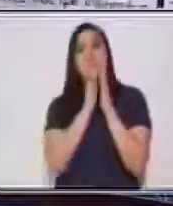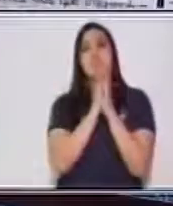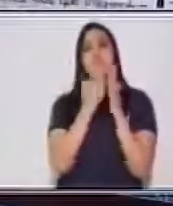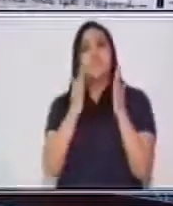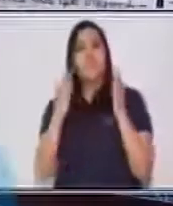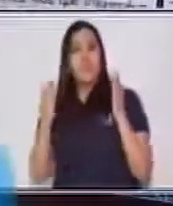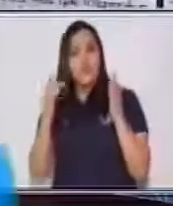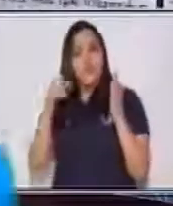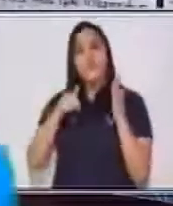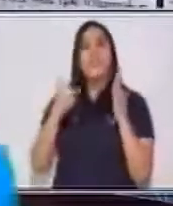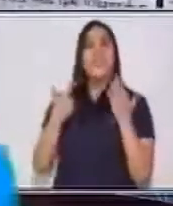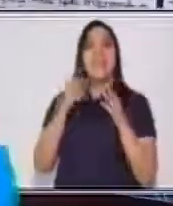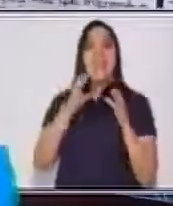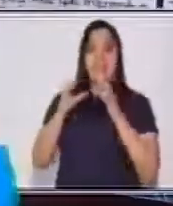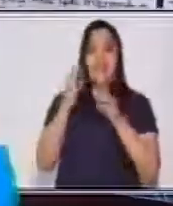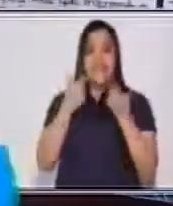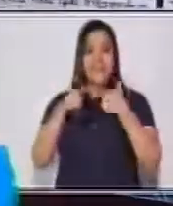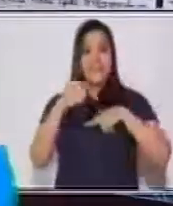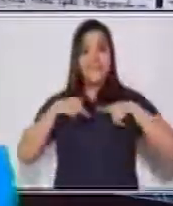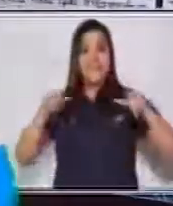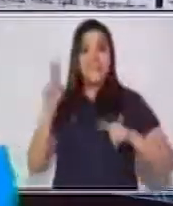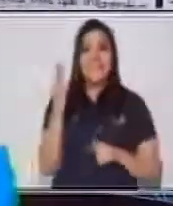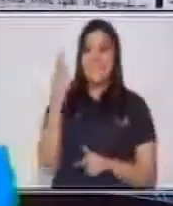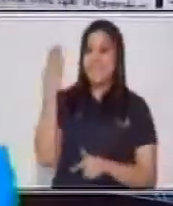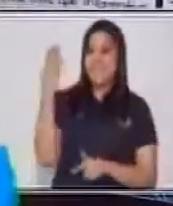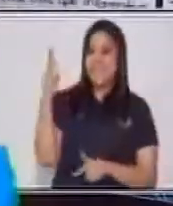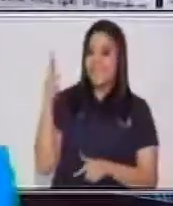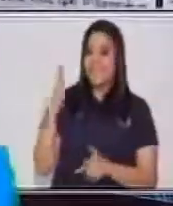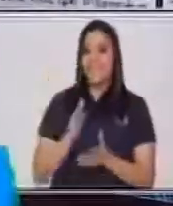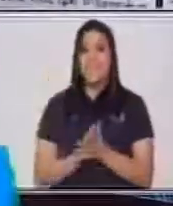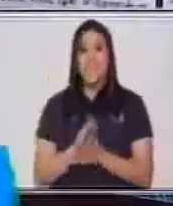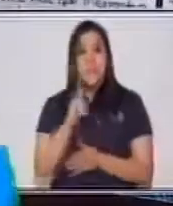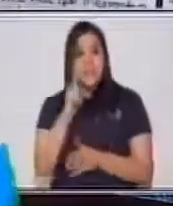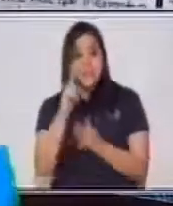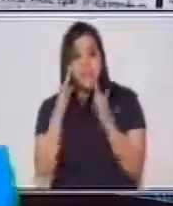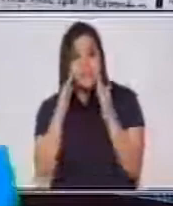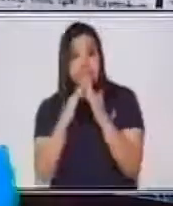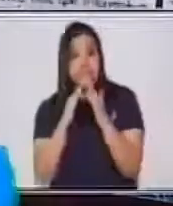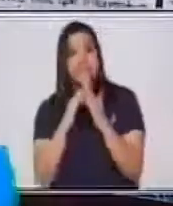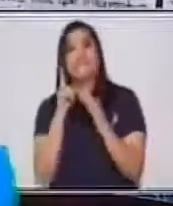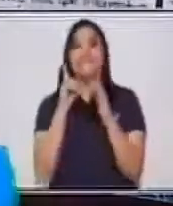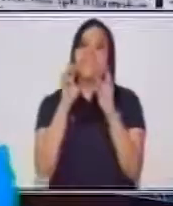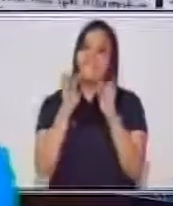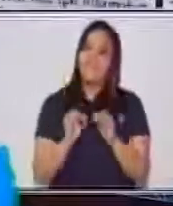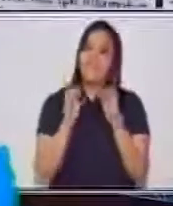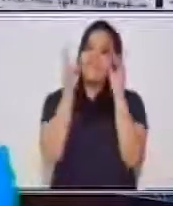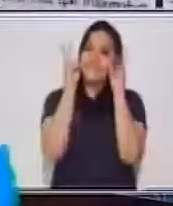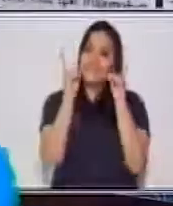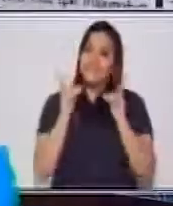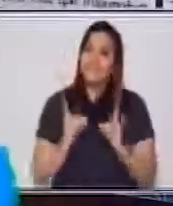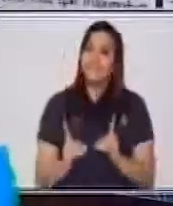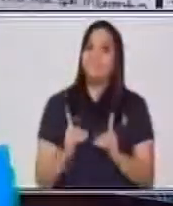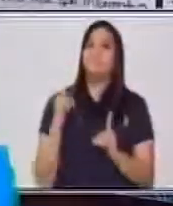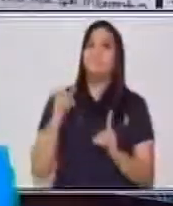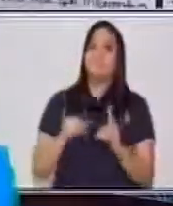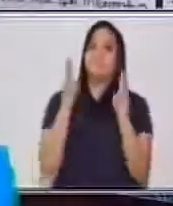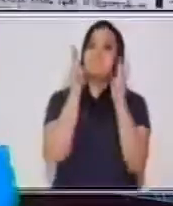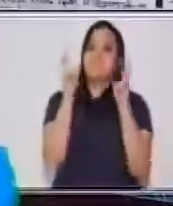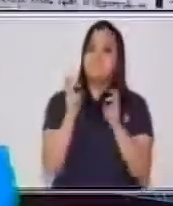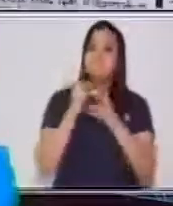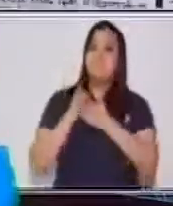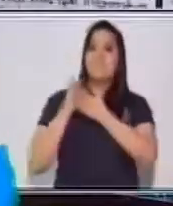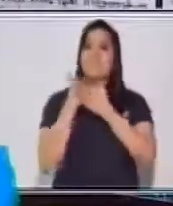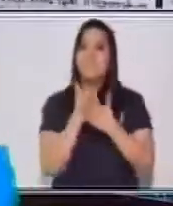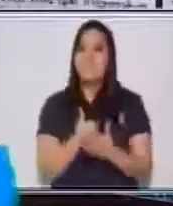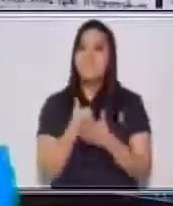del área de Comunicación y Lenguaje para Segundo Básico. Si en casa hay alguna persona con discapacidad, este tema les